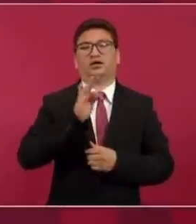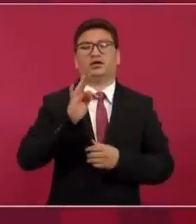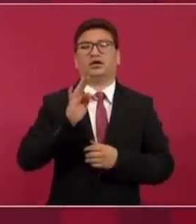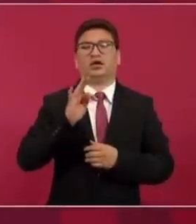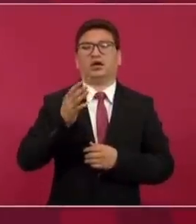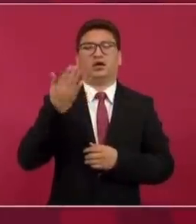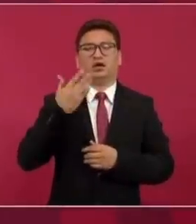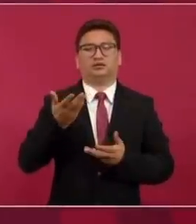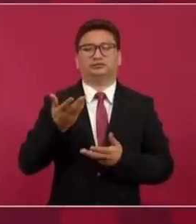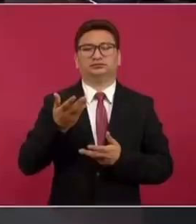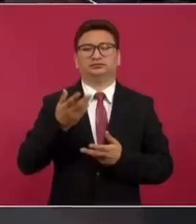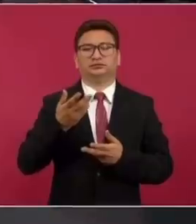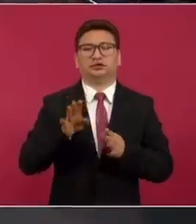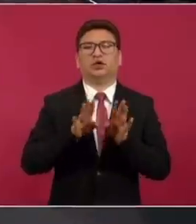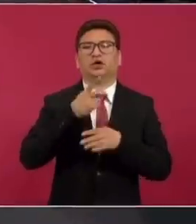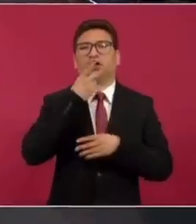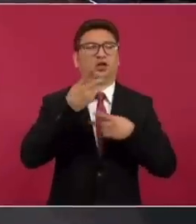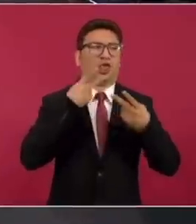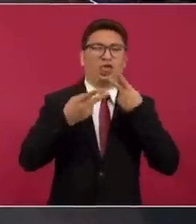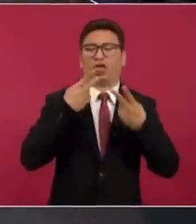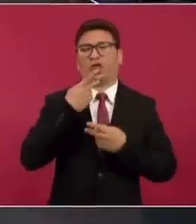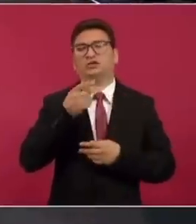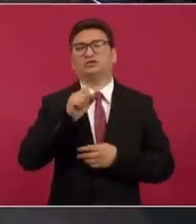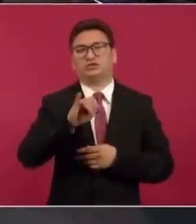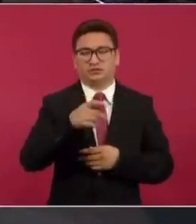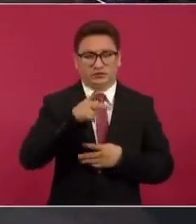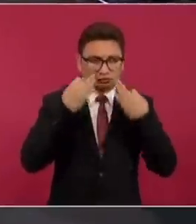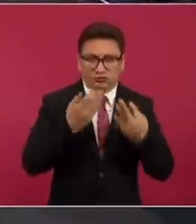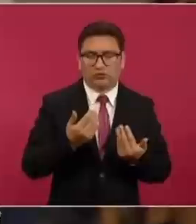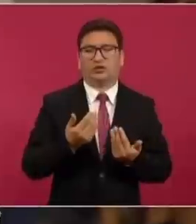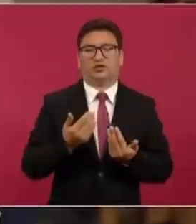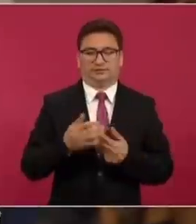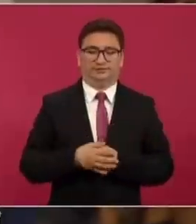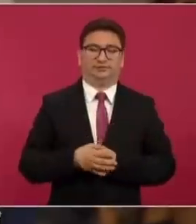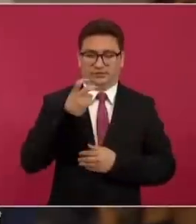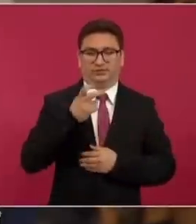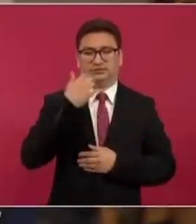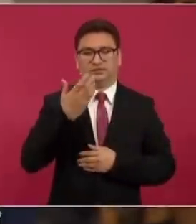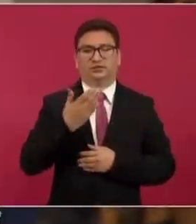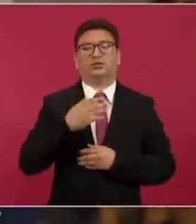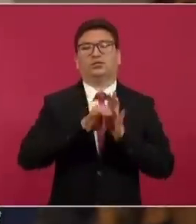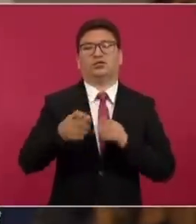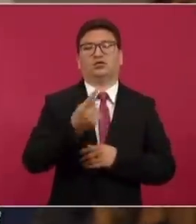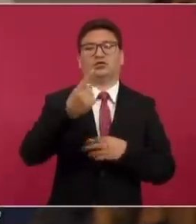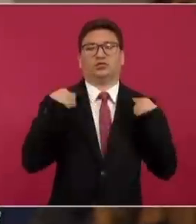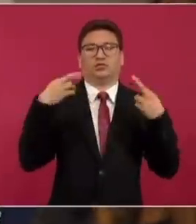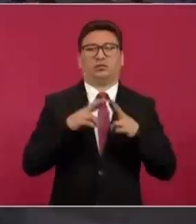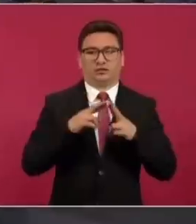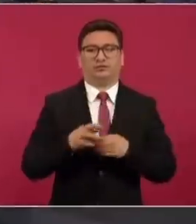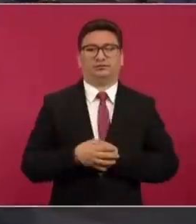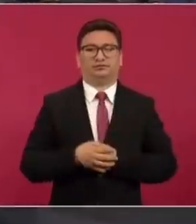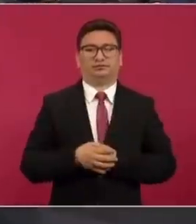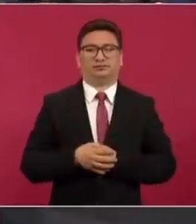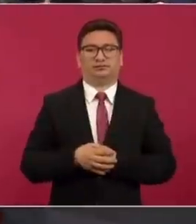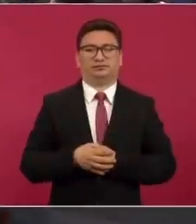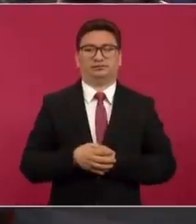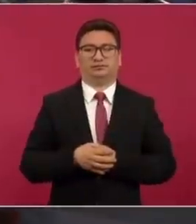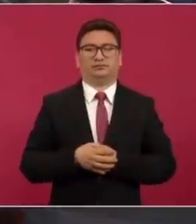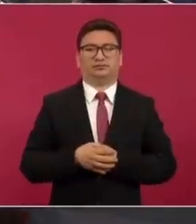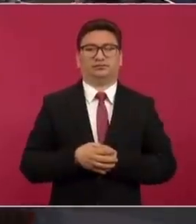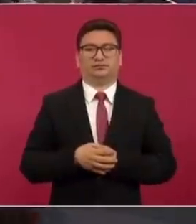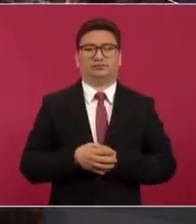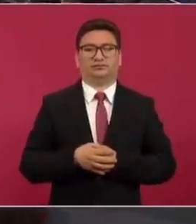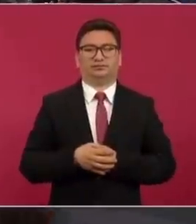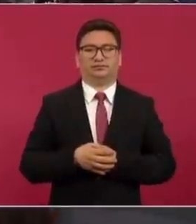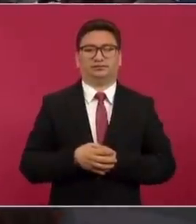de manera declarativa, eso es todo. Entonces, si un maestro en